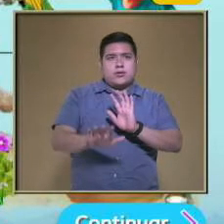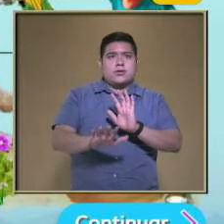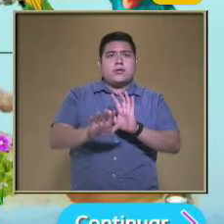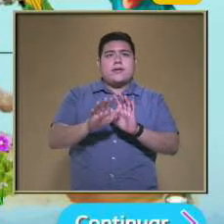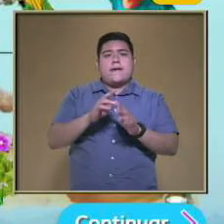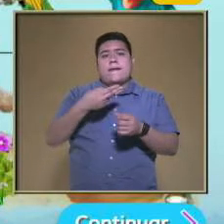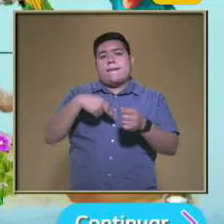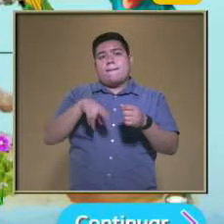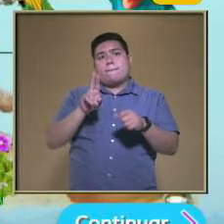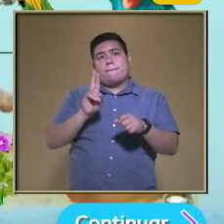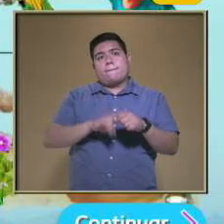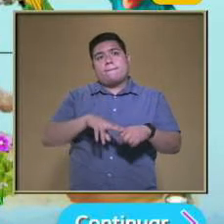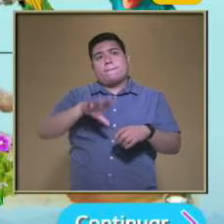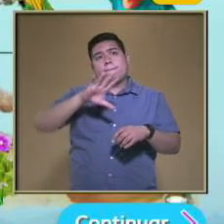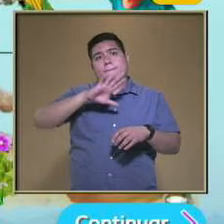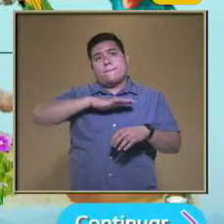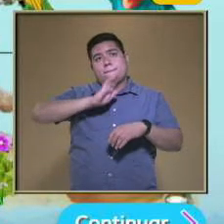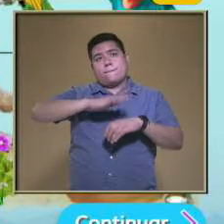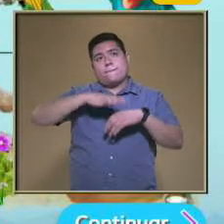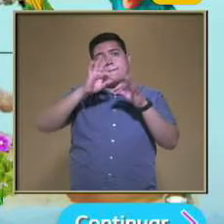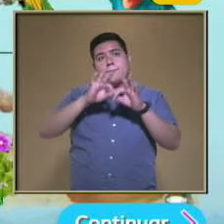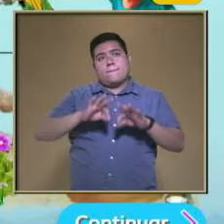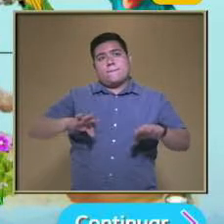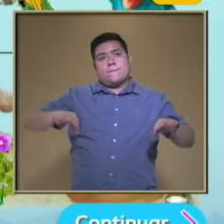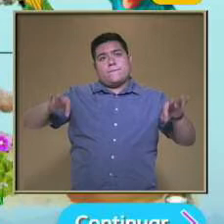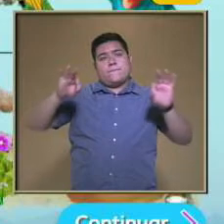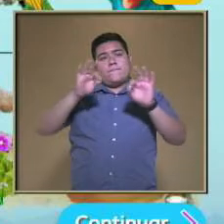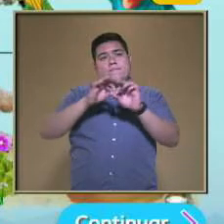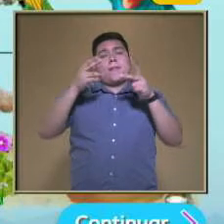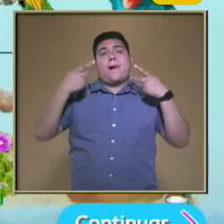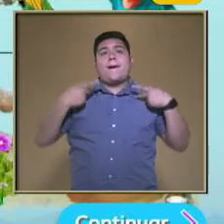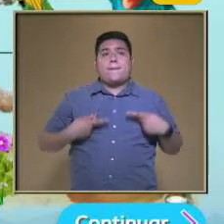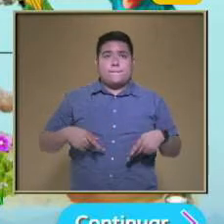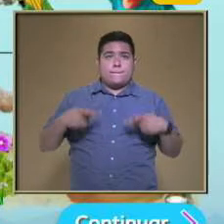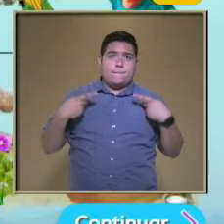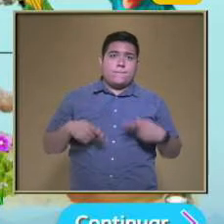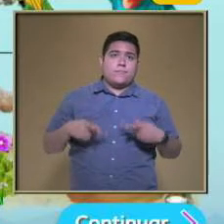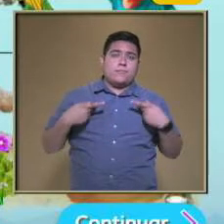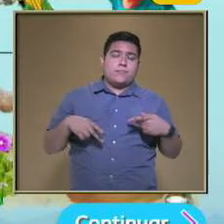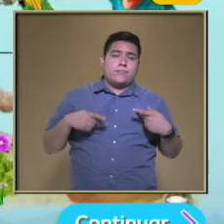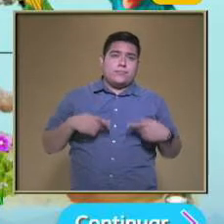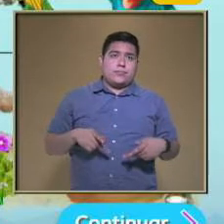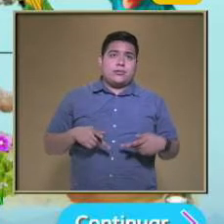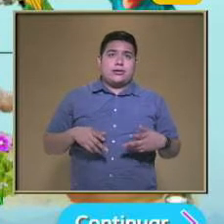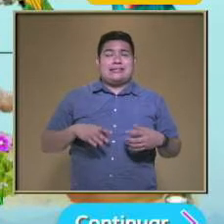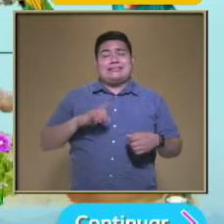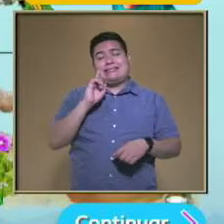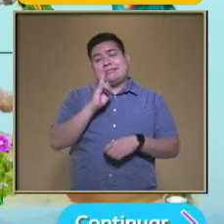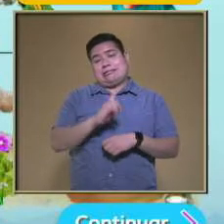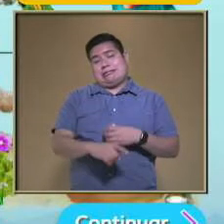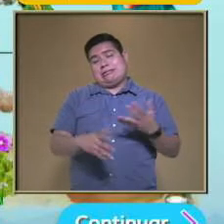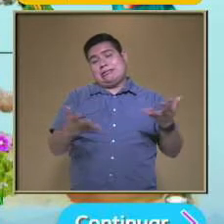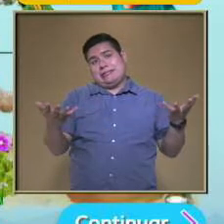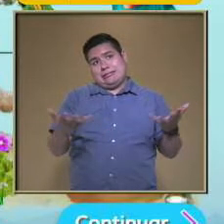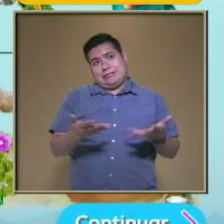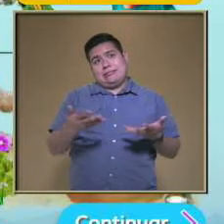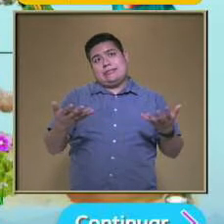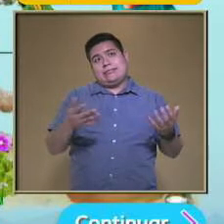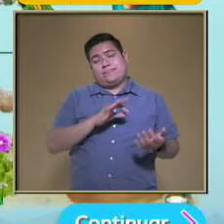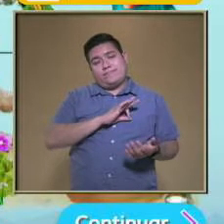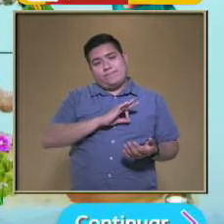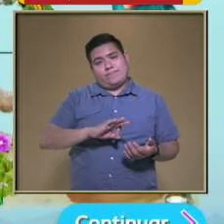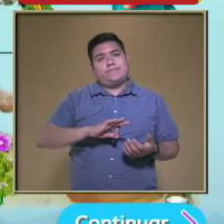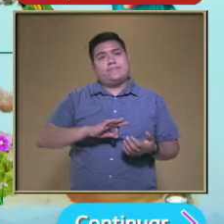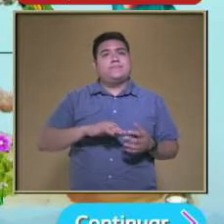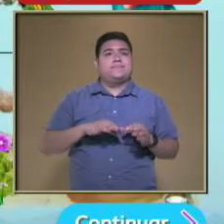naturales Pero aquí lo importante Es recordar que el humano Nosotros tenemos una acción Que puede causar daño Y alterarlo Entonces hay que